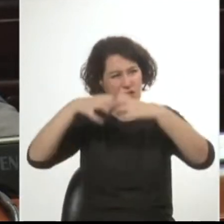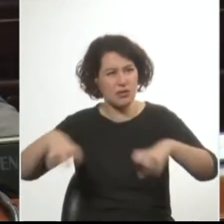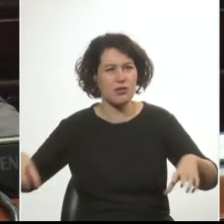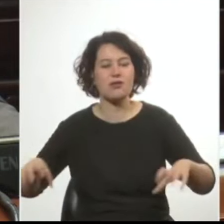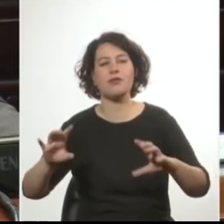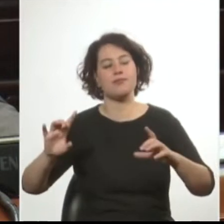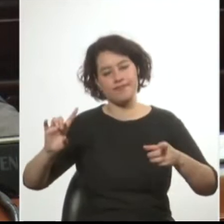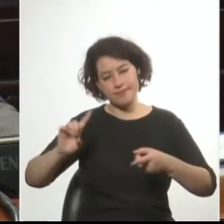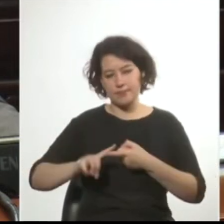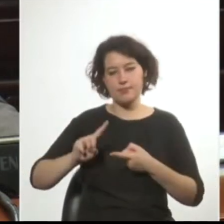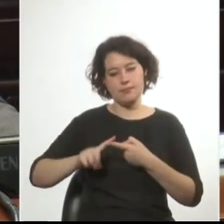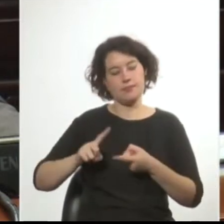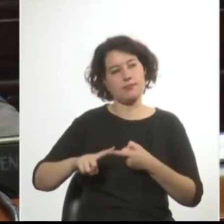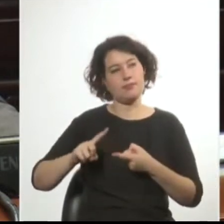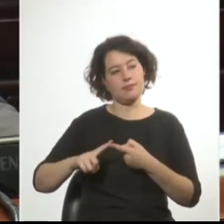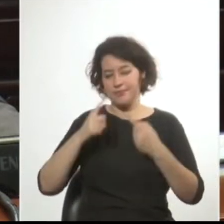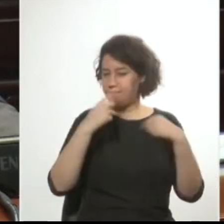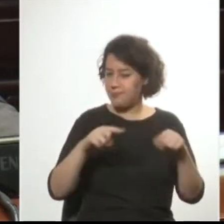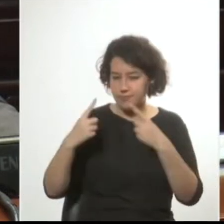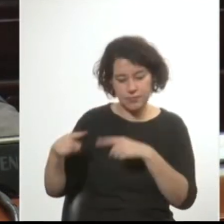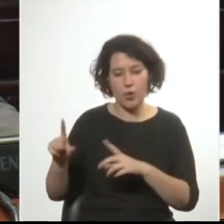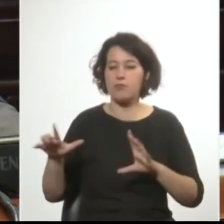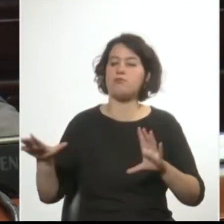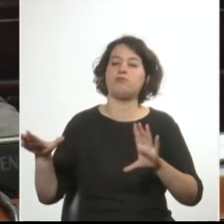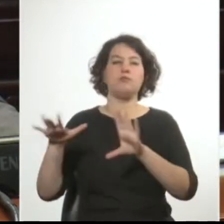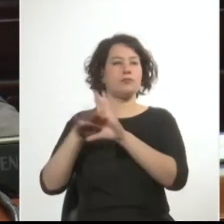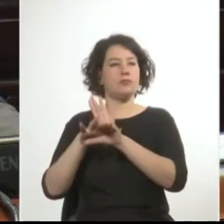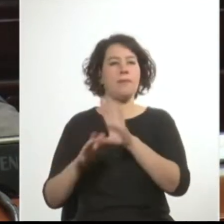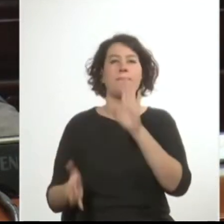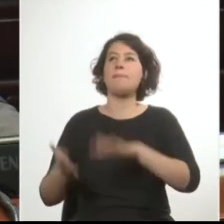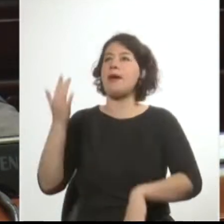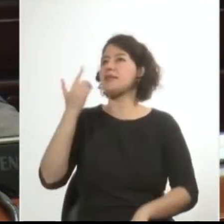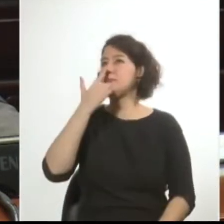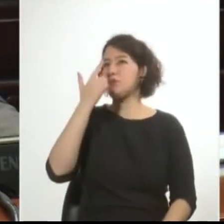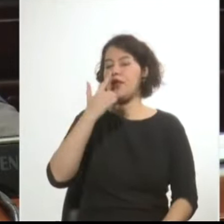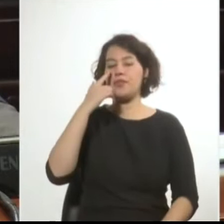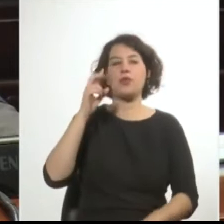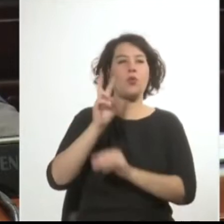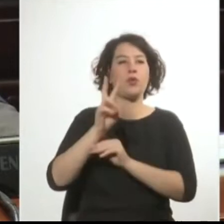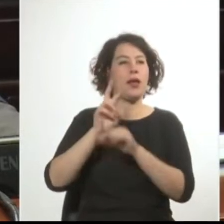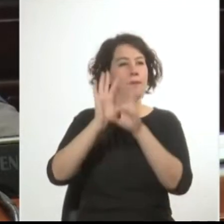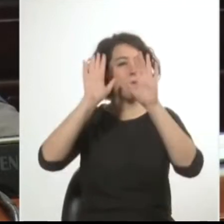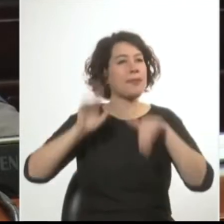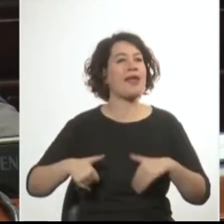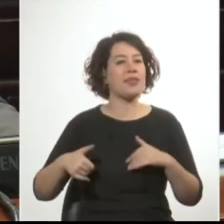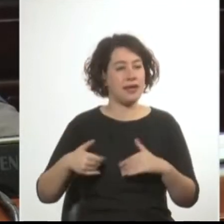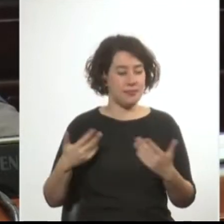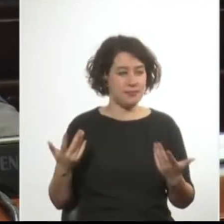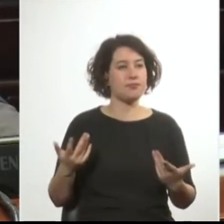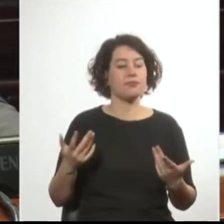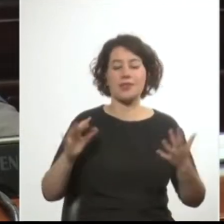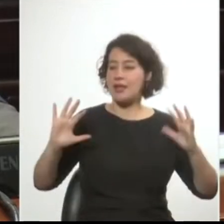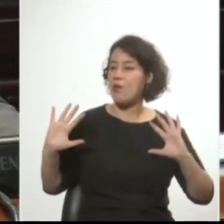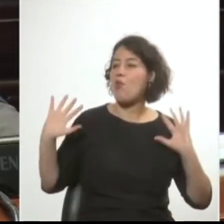zanjaban las diferencias anteponiendo ante todo el interés de la patria. Había sido la